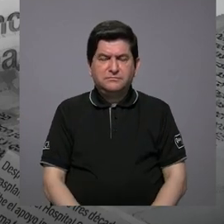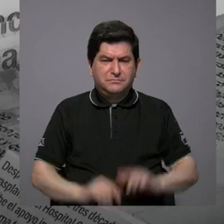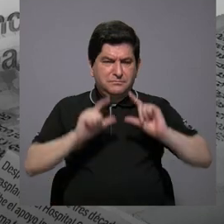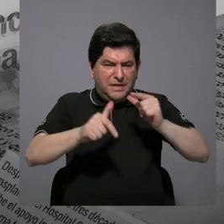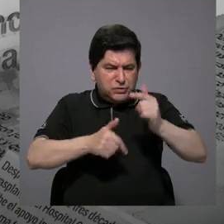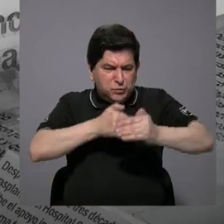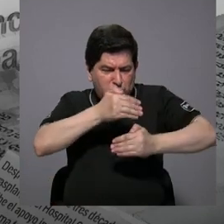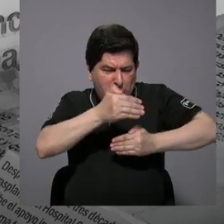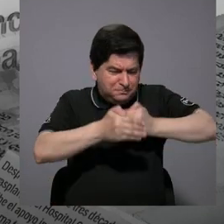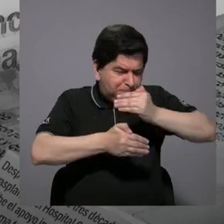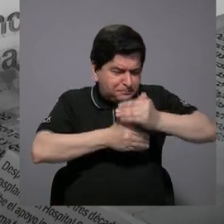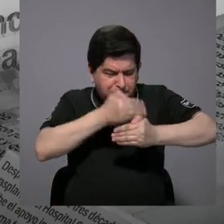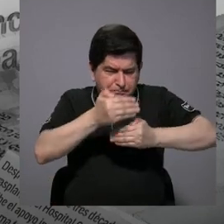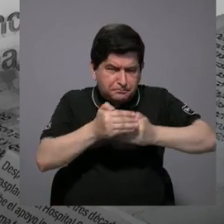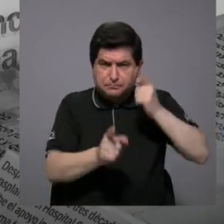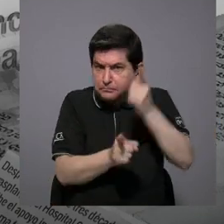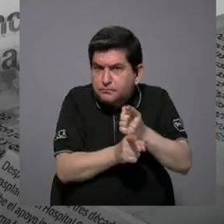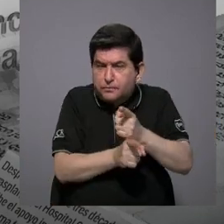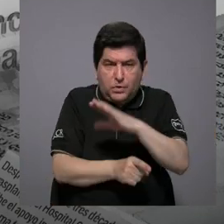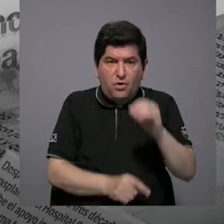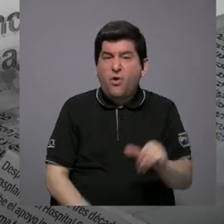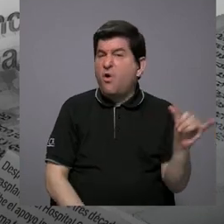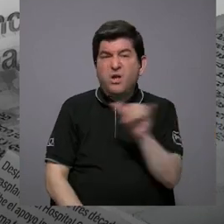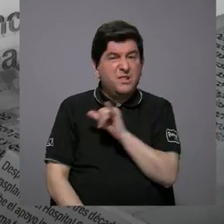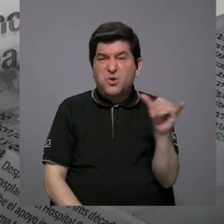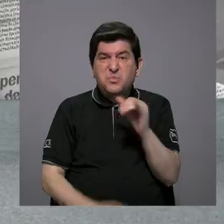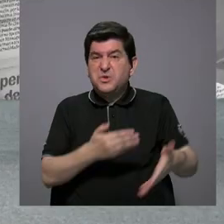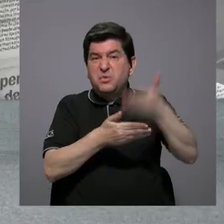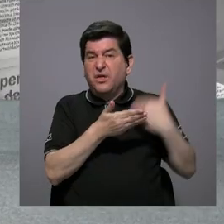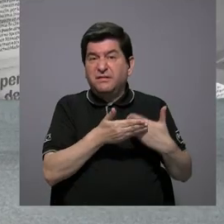basura? ¿O en realidad es más de lo mismo?